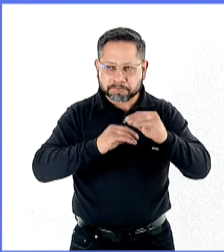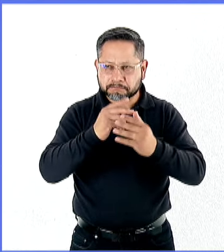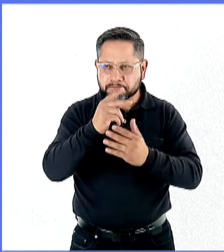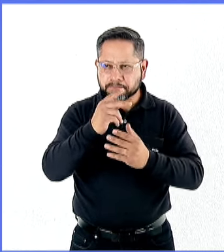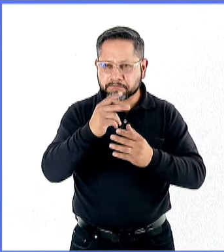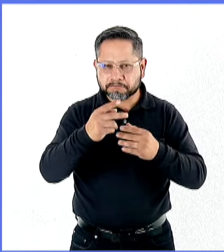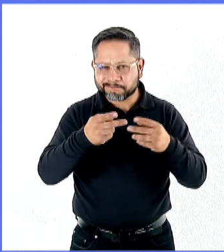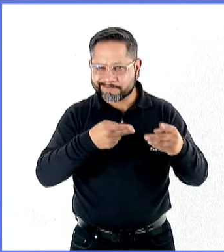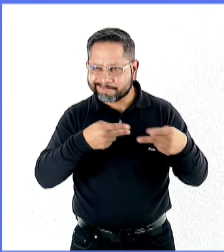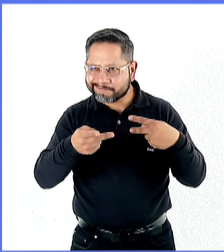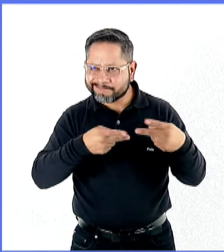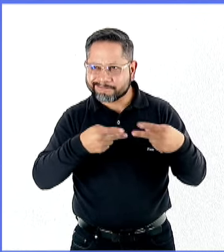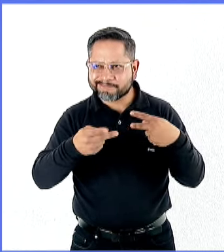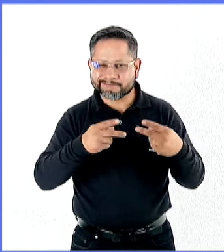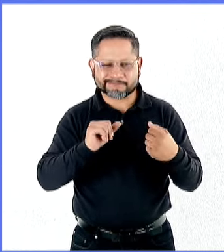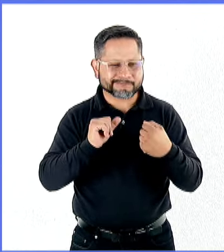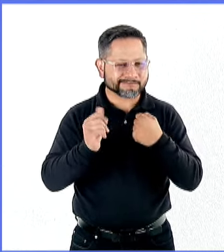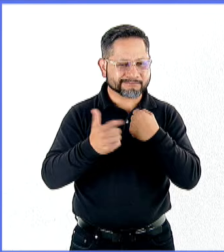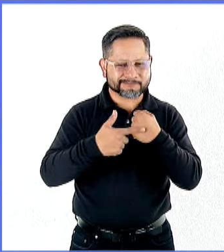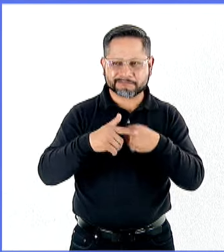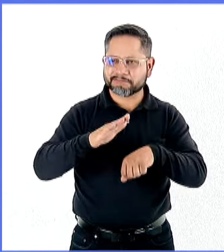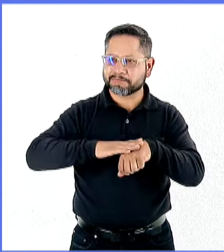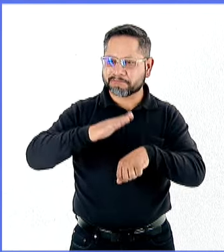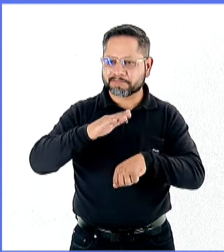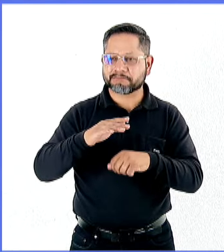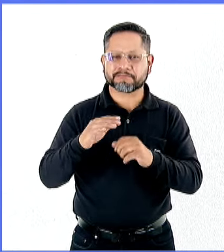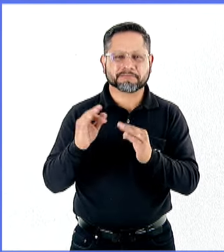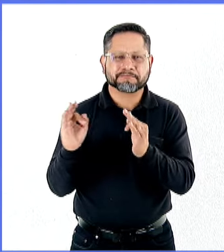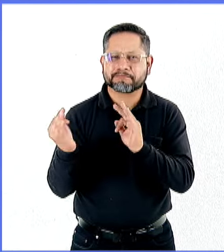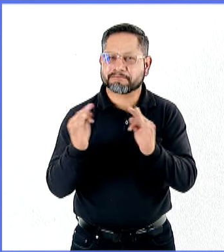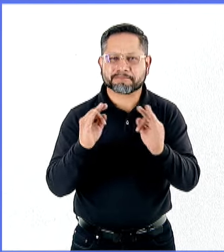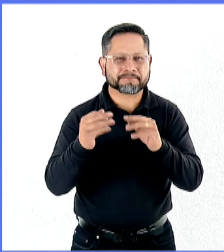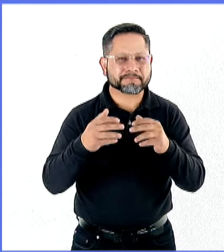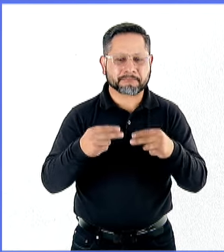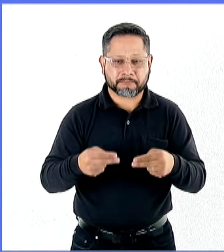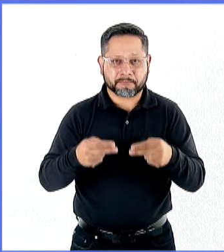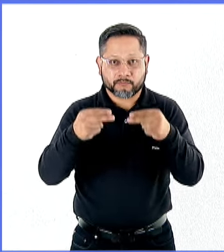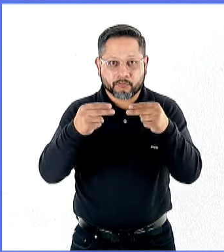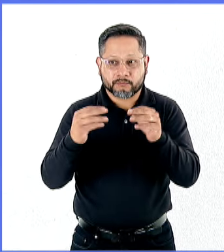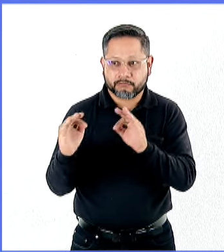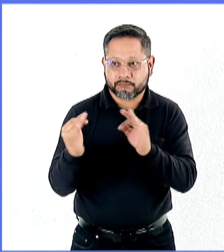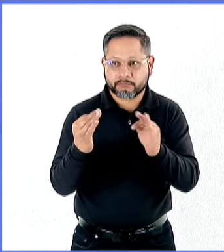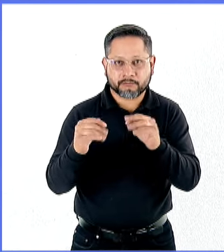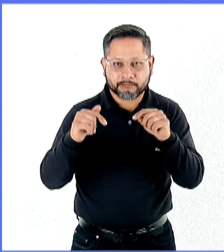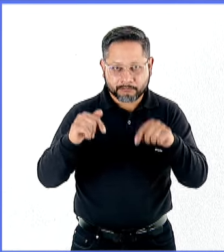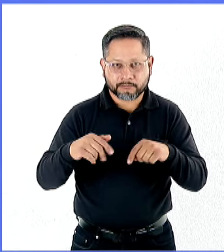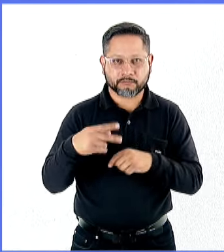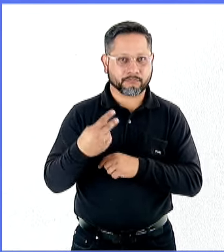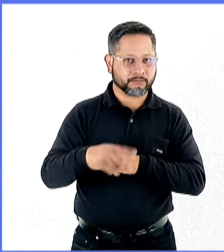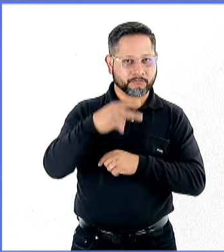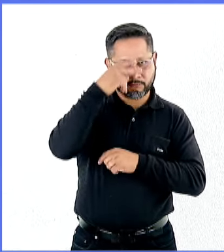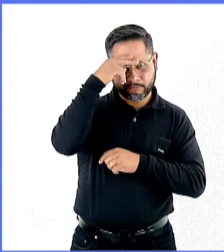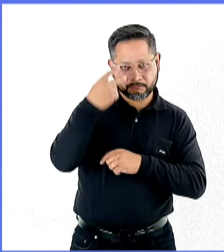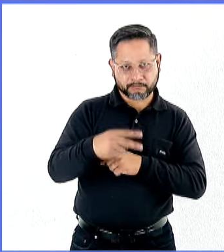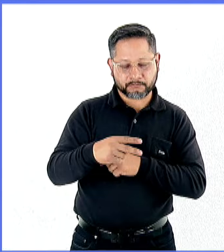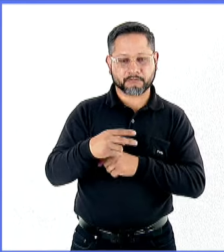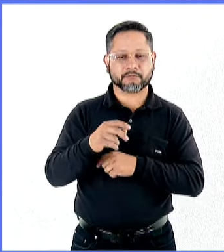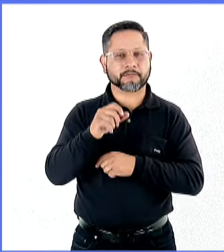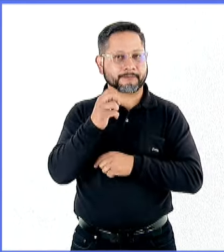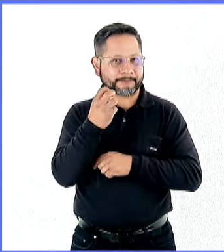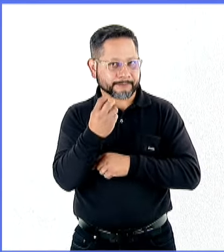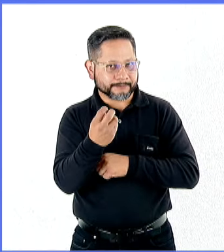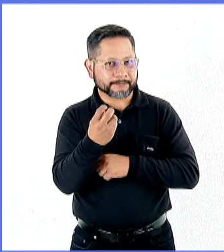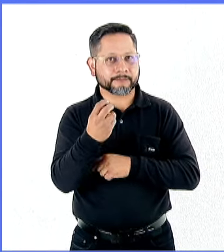ya lo mencionaba, vincule una mayor cantidad de productores locales, ¿no? También, en términos educativos, como tú lo